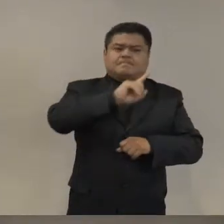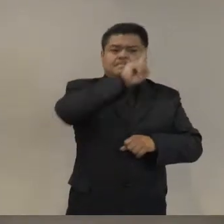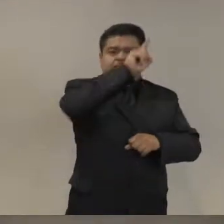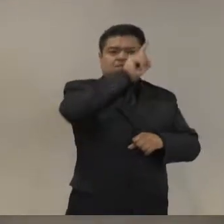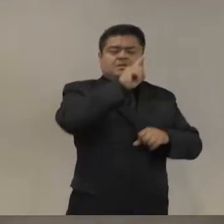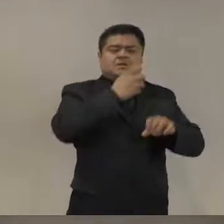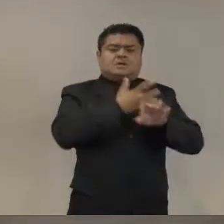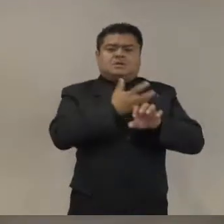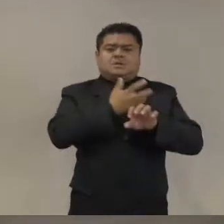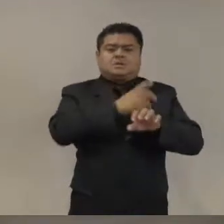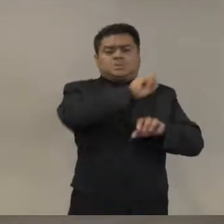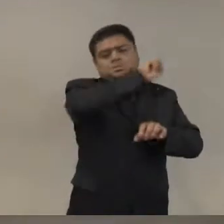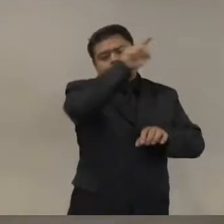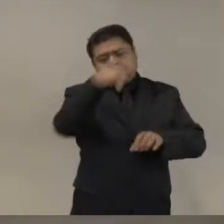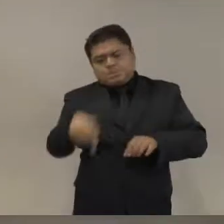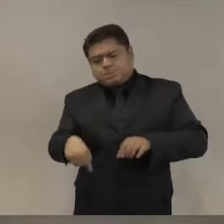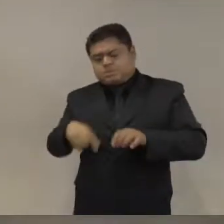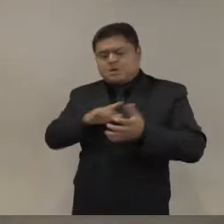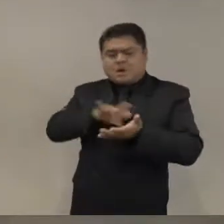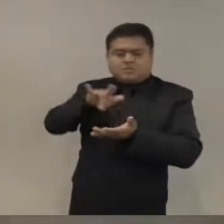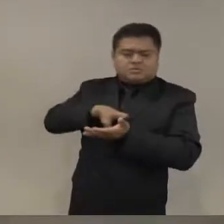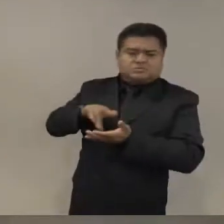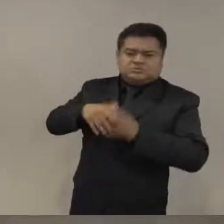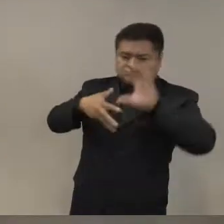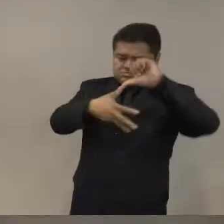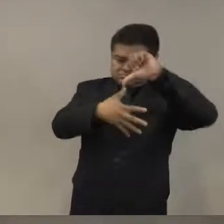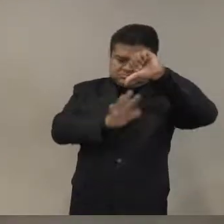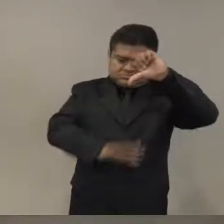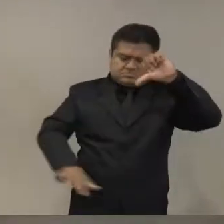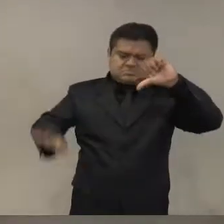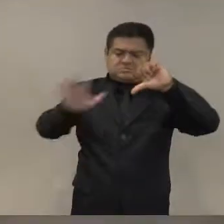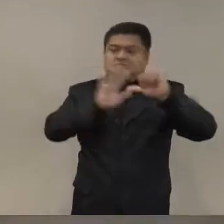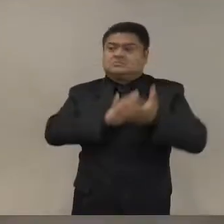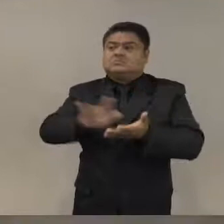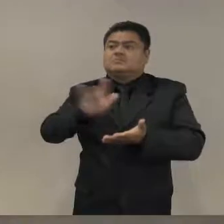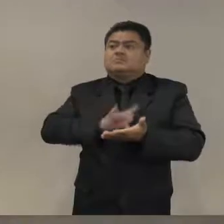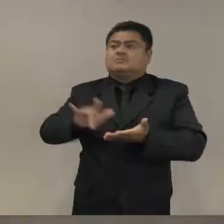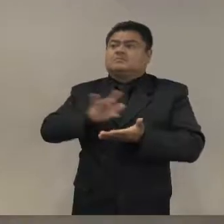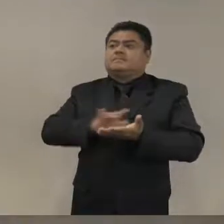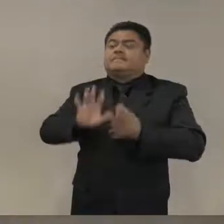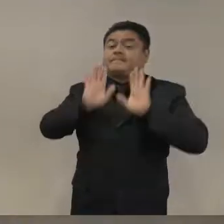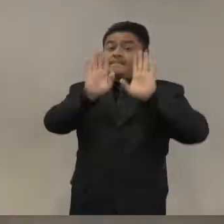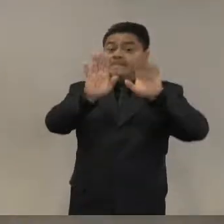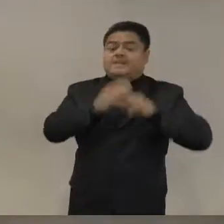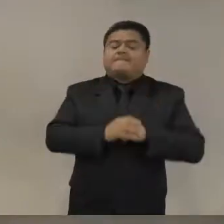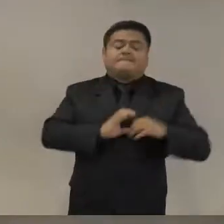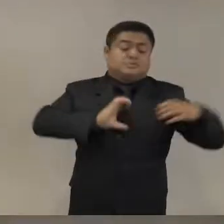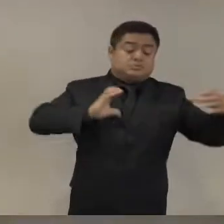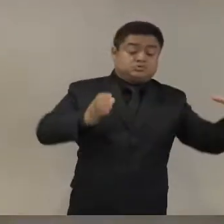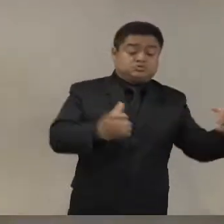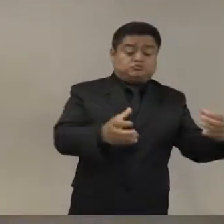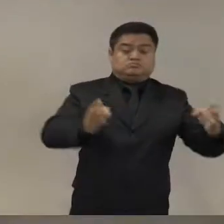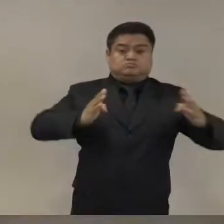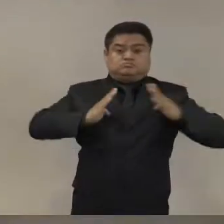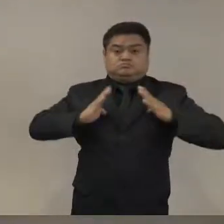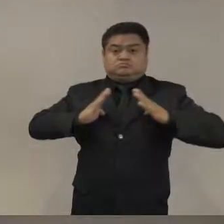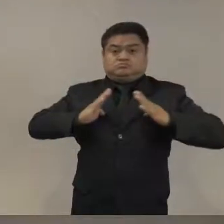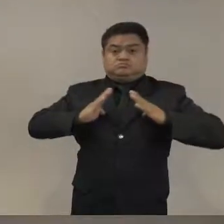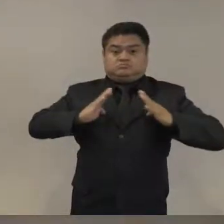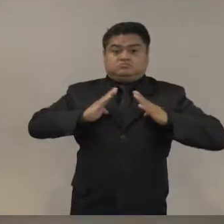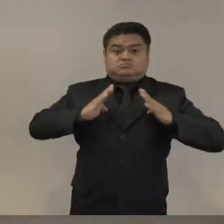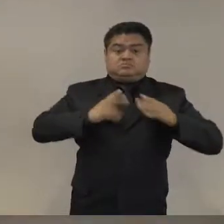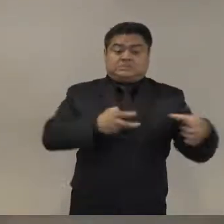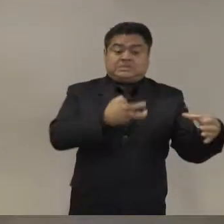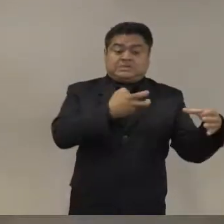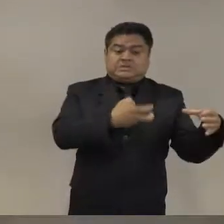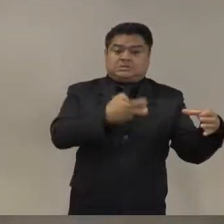obsesión. Y, bueno, si usted comparte un poco de esa obsesión de lo que es la Fuerza Militar, la Fuerza Policia, su papel en la sociedad,